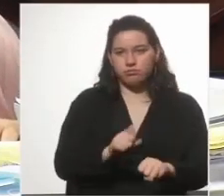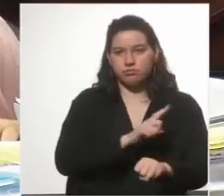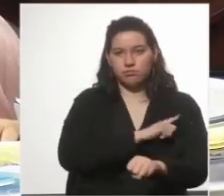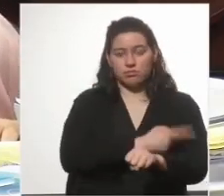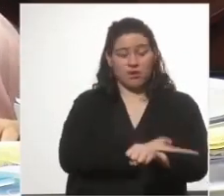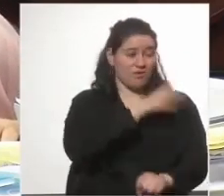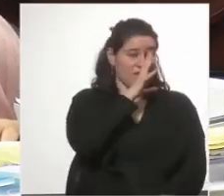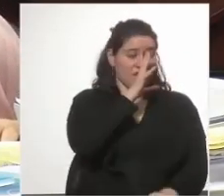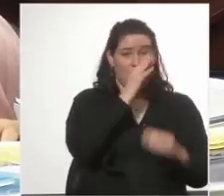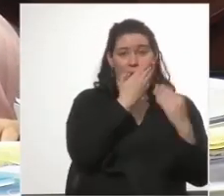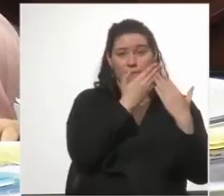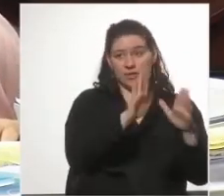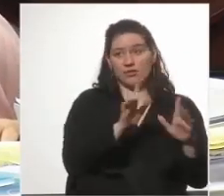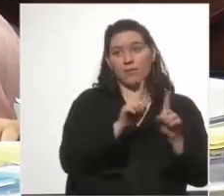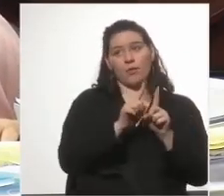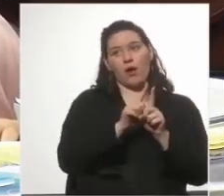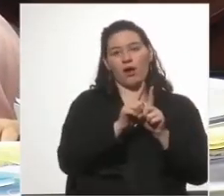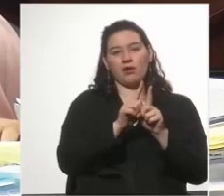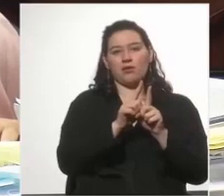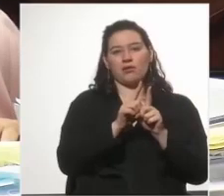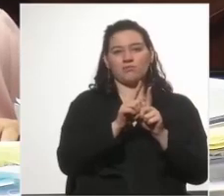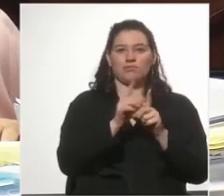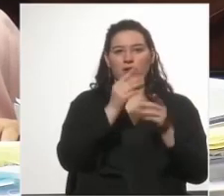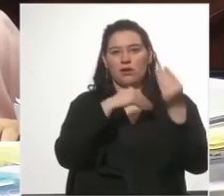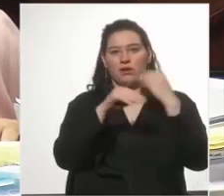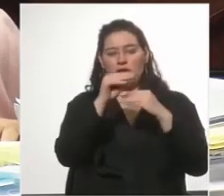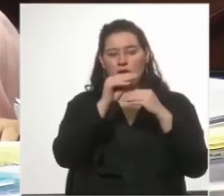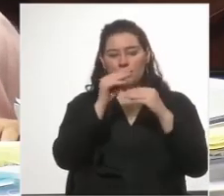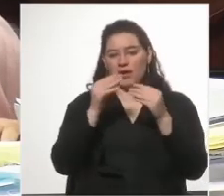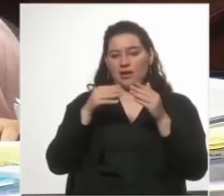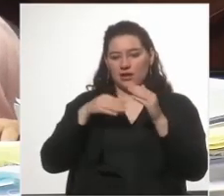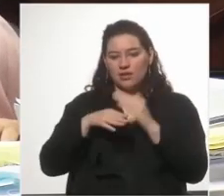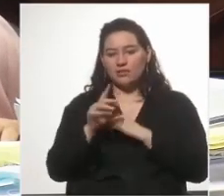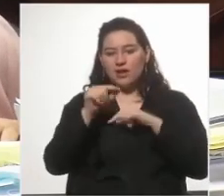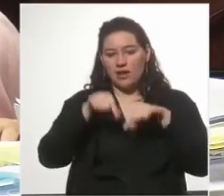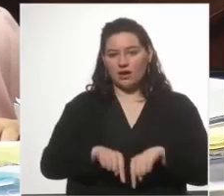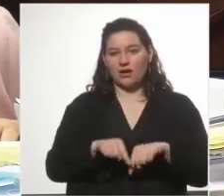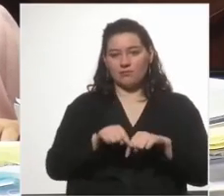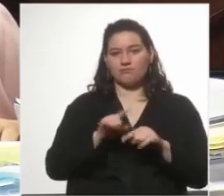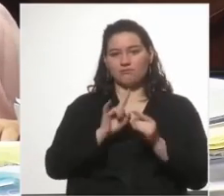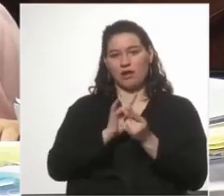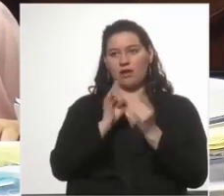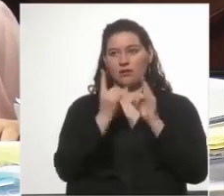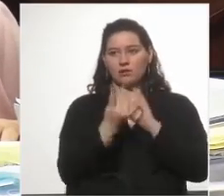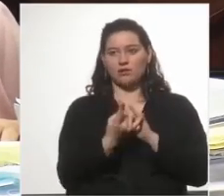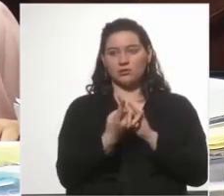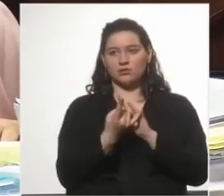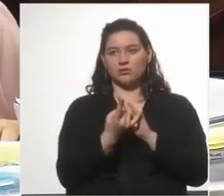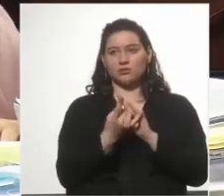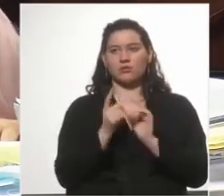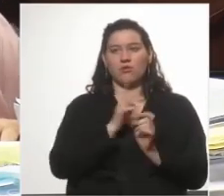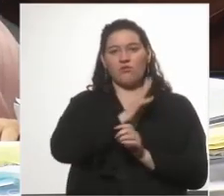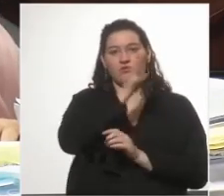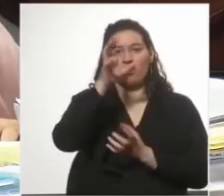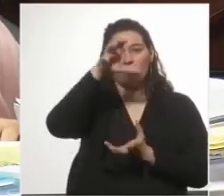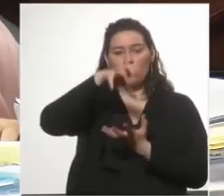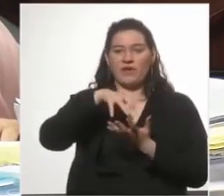febrero, pero fue el pretexto para entrar a esta casa. Y fueron al lugar de detención.